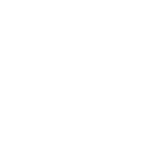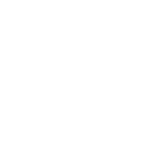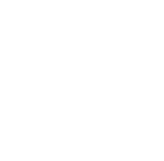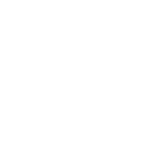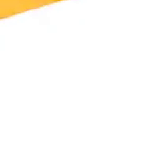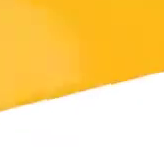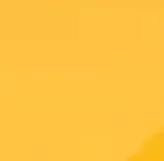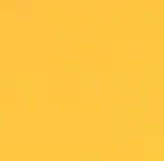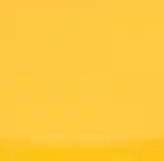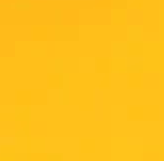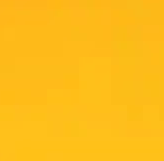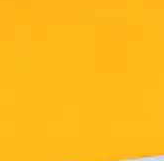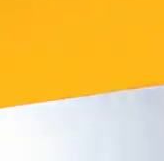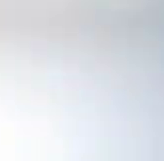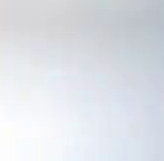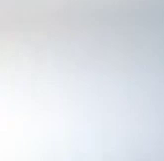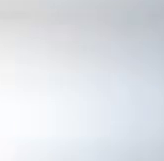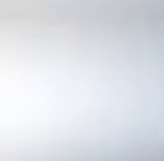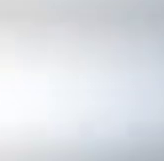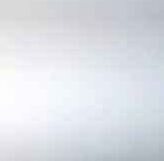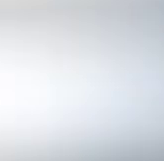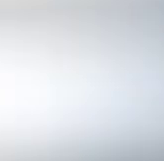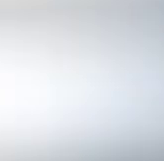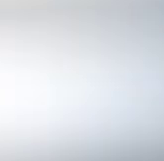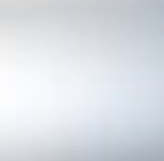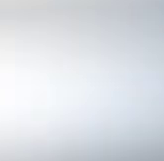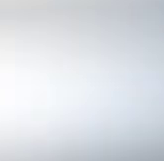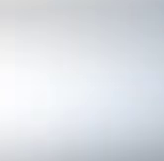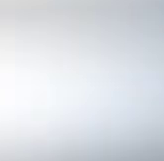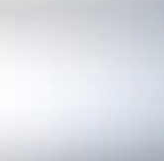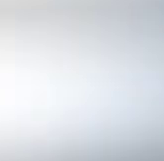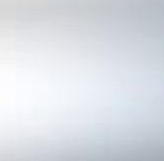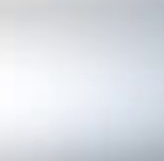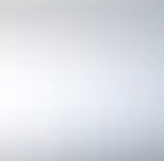de su nos vemos en sintonía sintonía en sintonía de su canal nos en sintonía